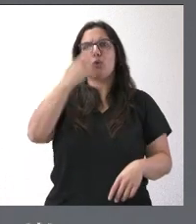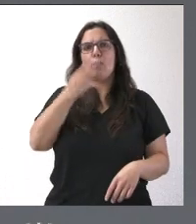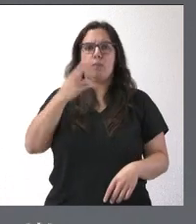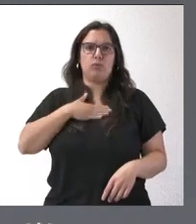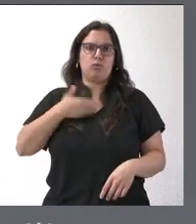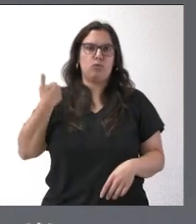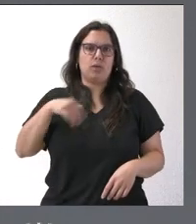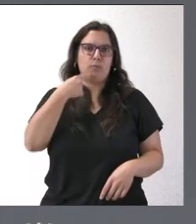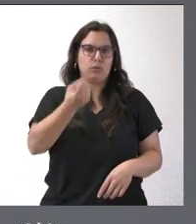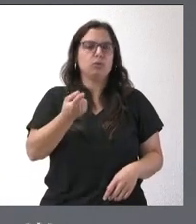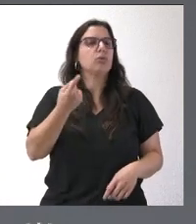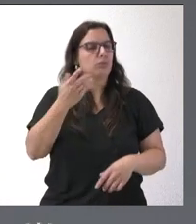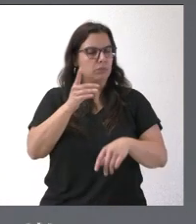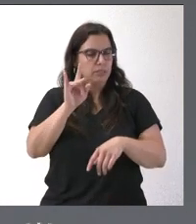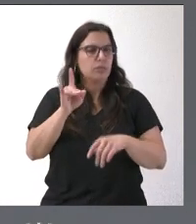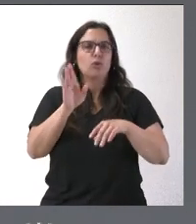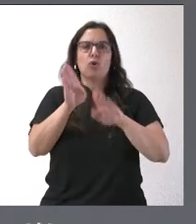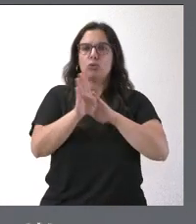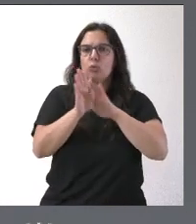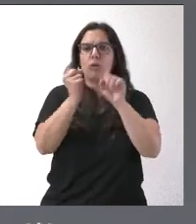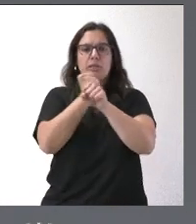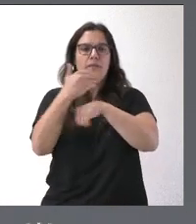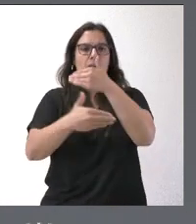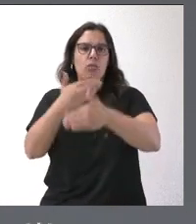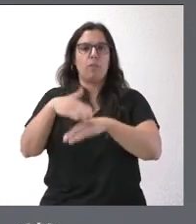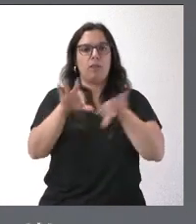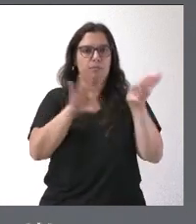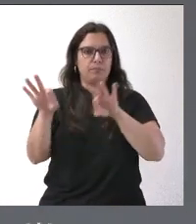adquirido. Así es que sí, seguimos trabajando sobre ellas.